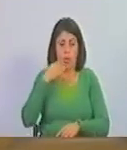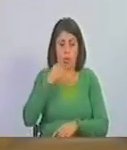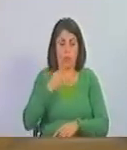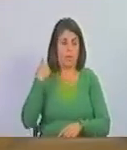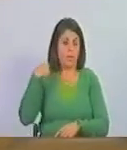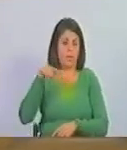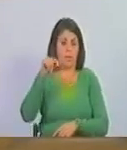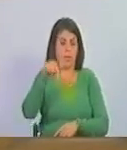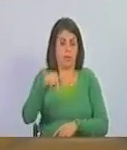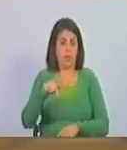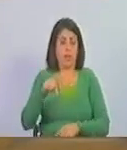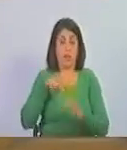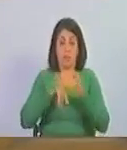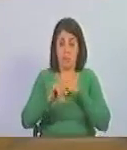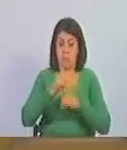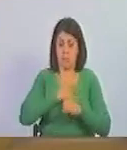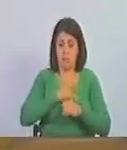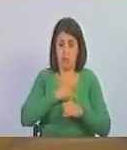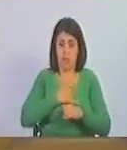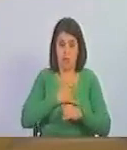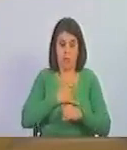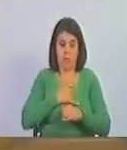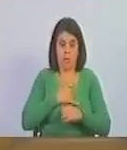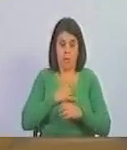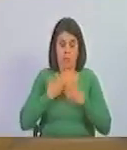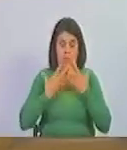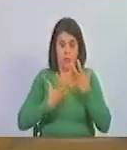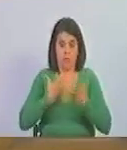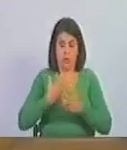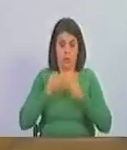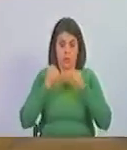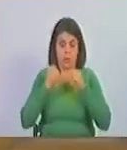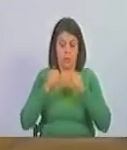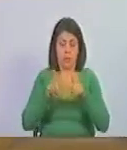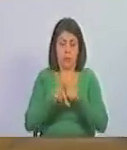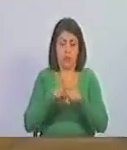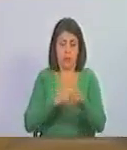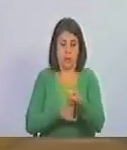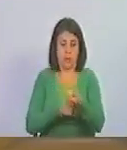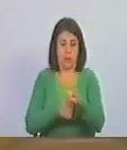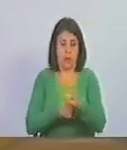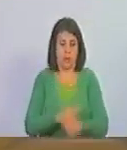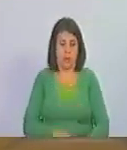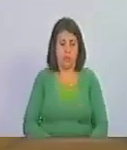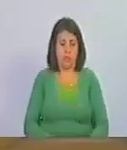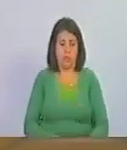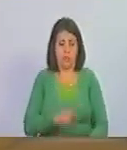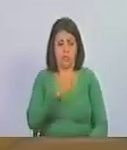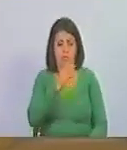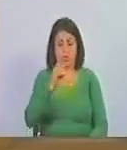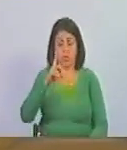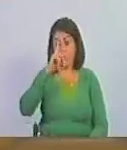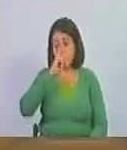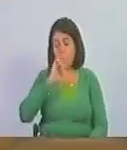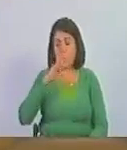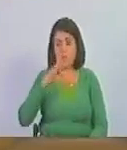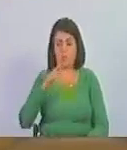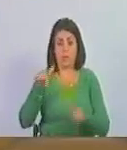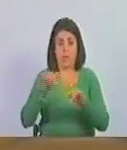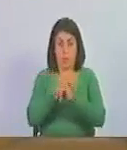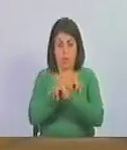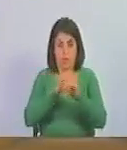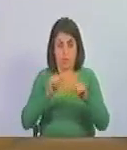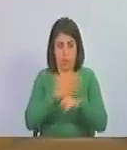tiene dentro de sí el fuego sagrado hermanas y hermanos dentro de 200 años con esto